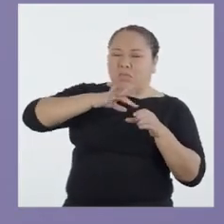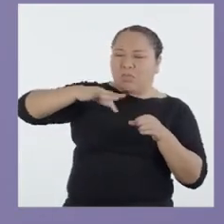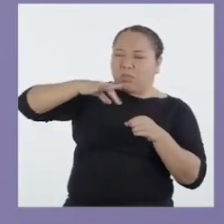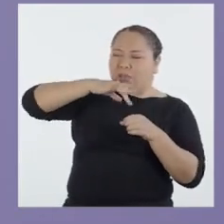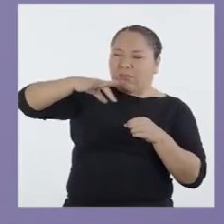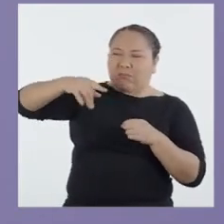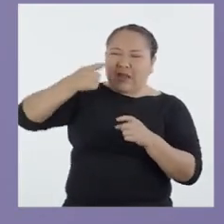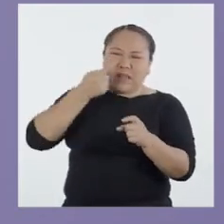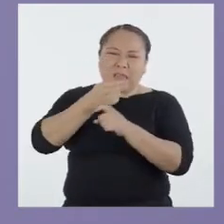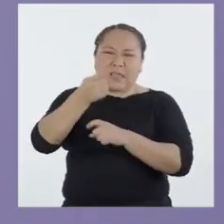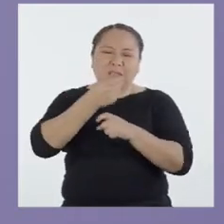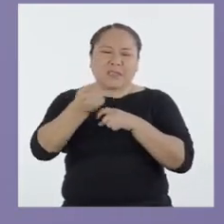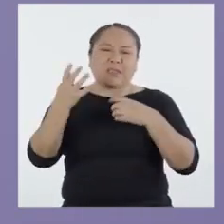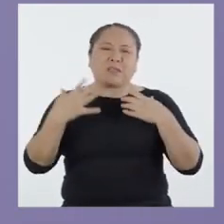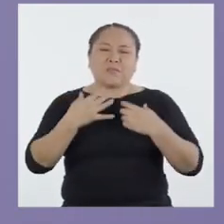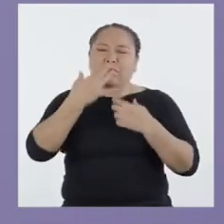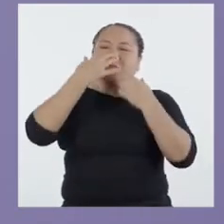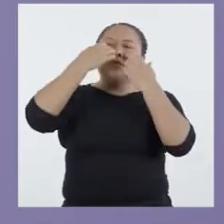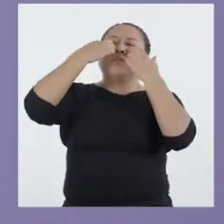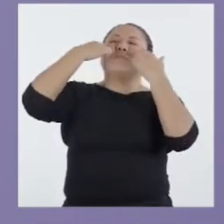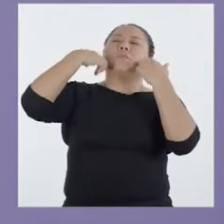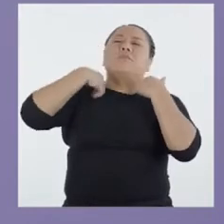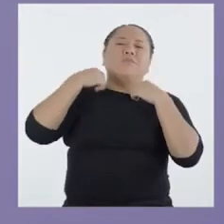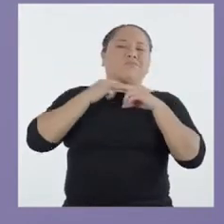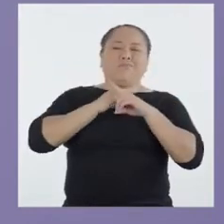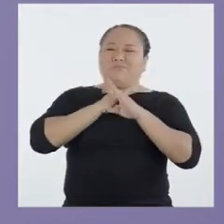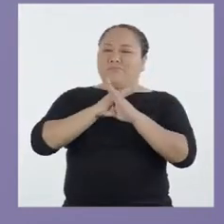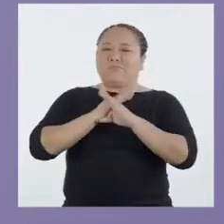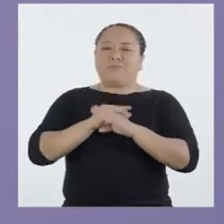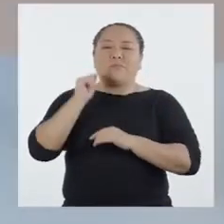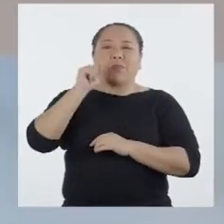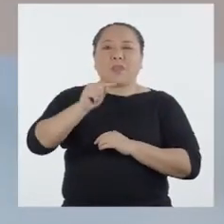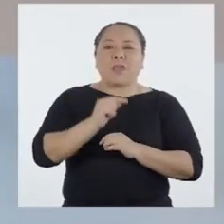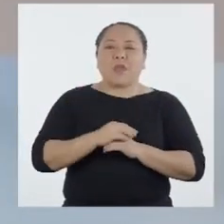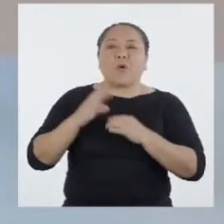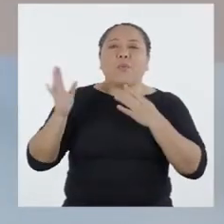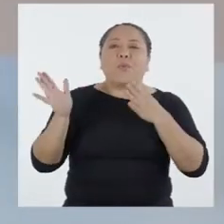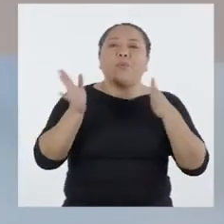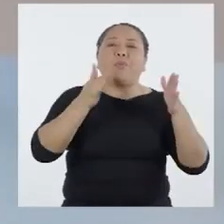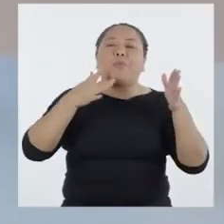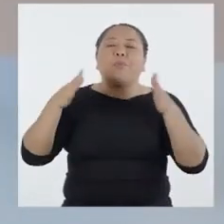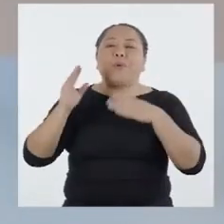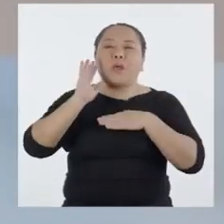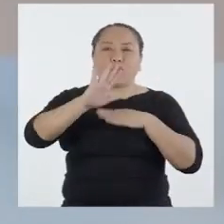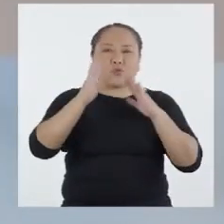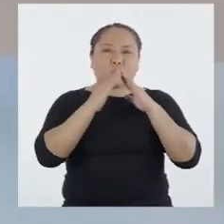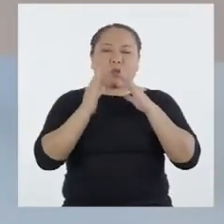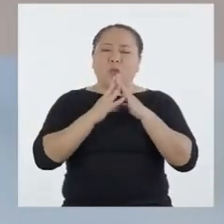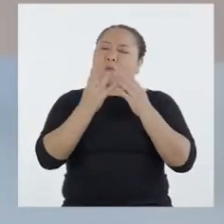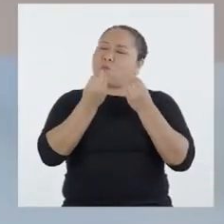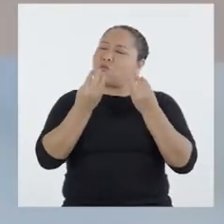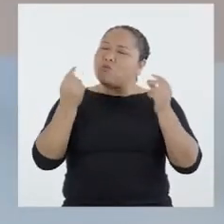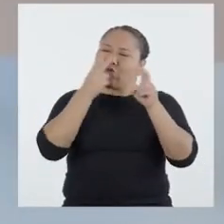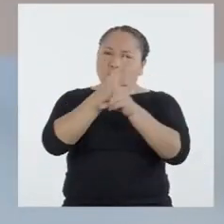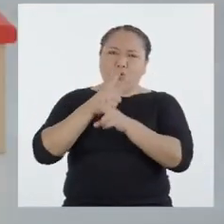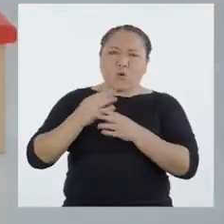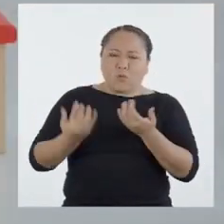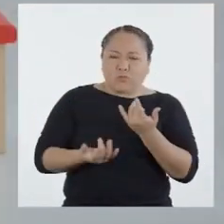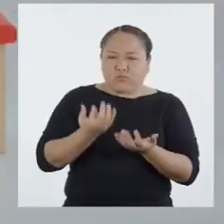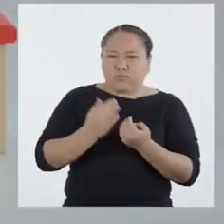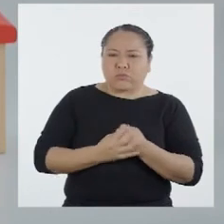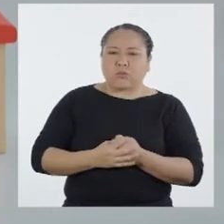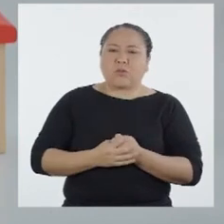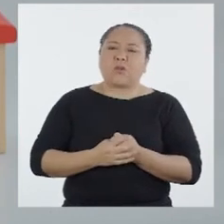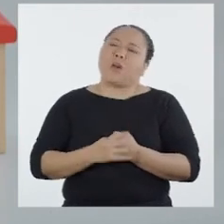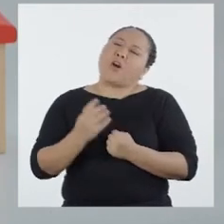partículas que pueden afectar nuestras vías respiratorias. Mantengan ventilado su hogar y mucho cuidado